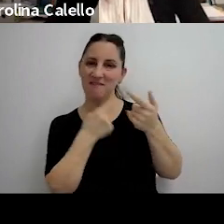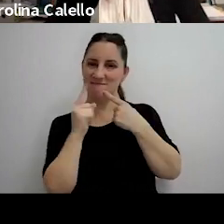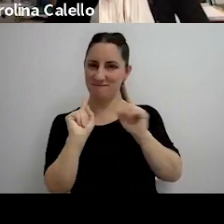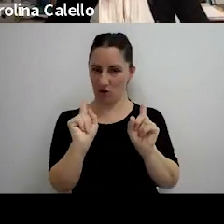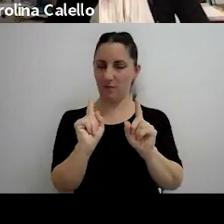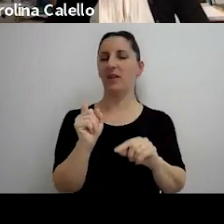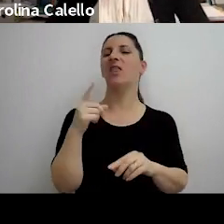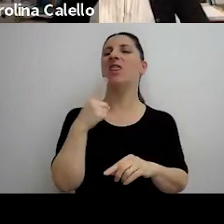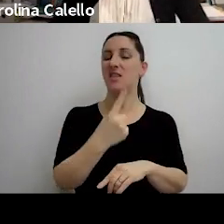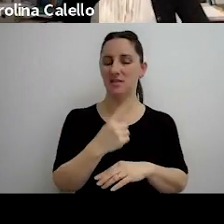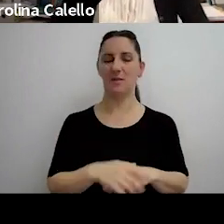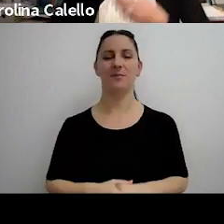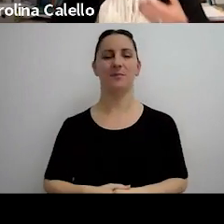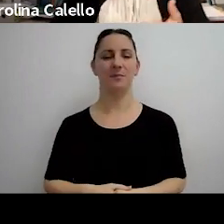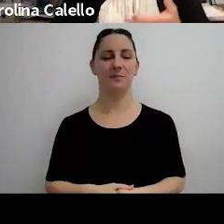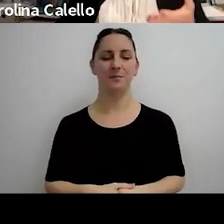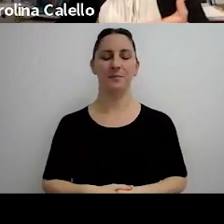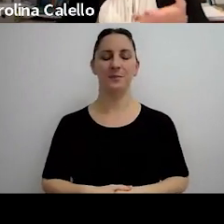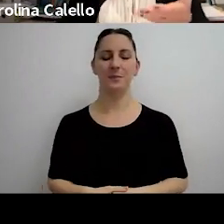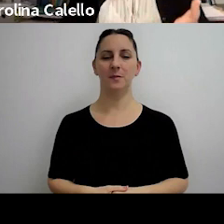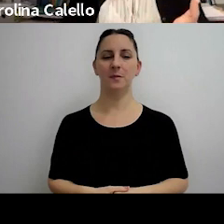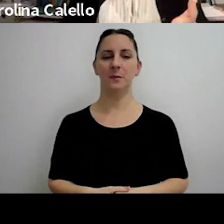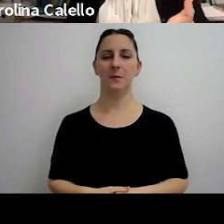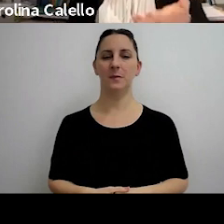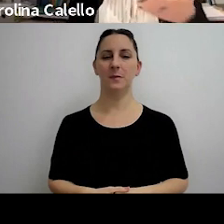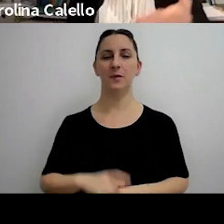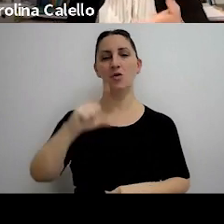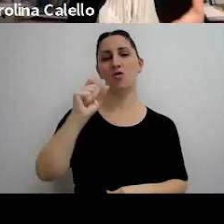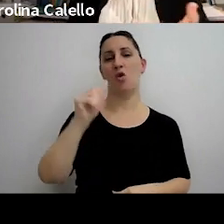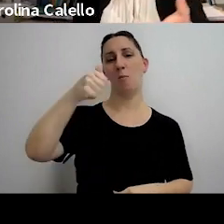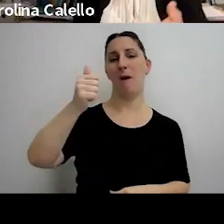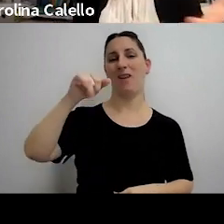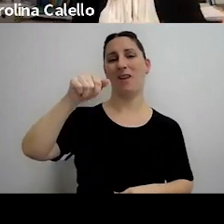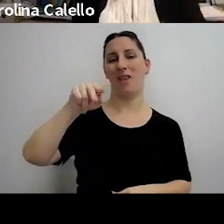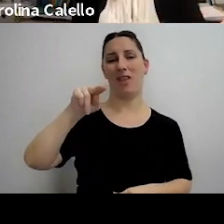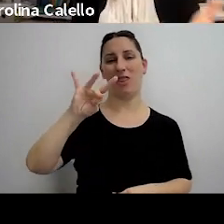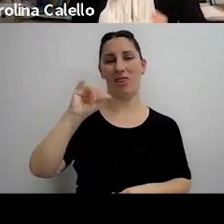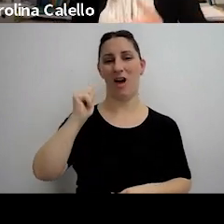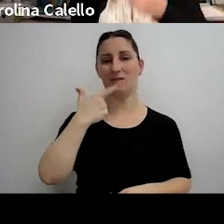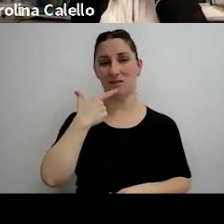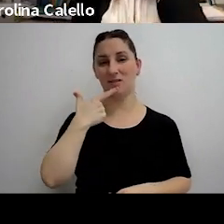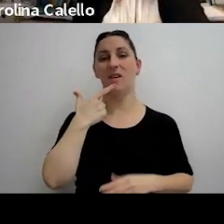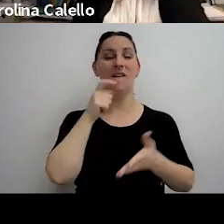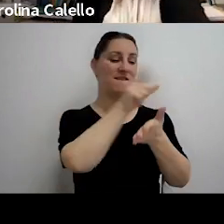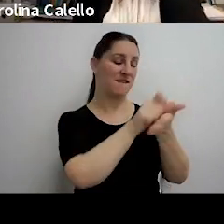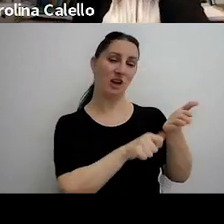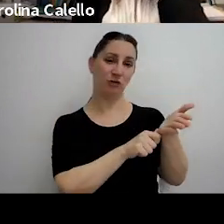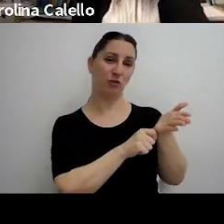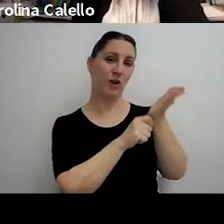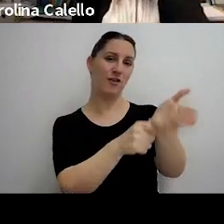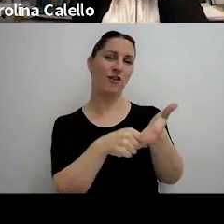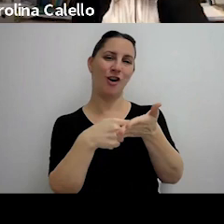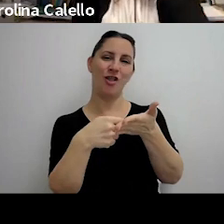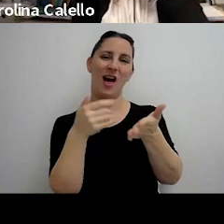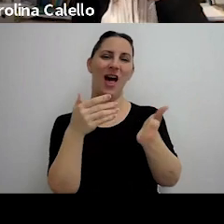que en realidad que lo de las comandas que todos conocen que es que en lugar de emitir la factura se emite la comanda